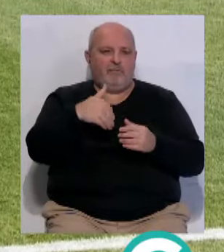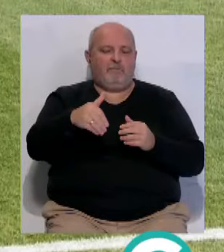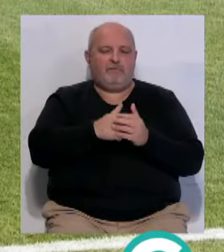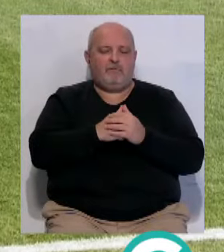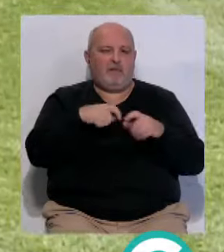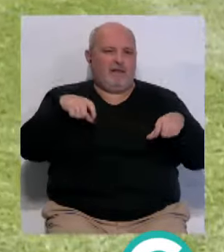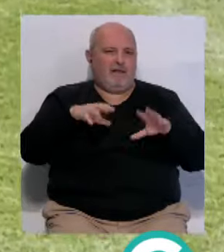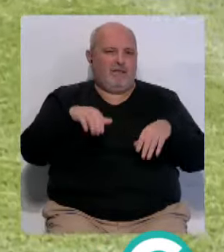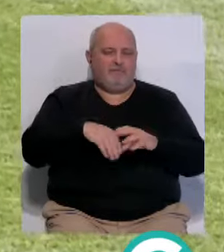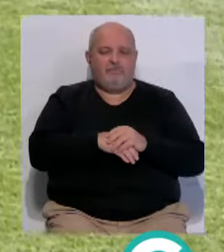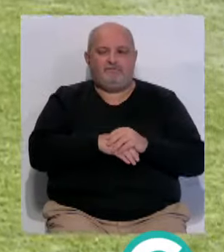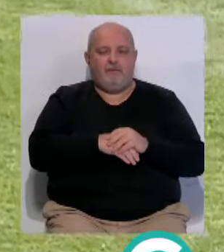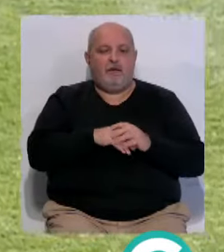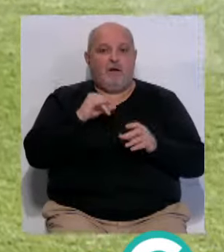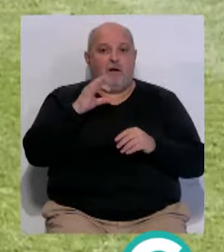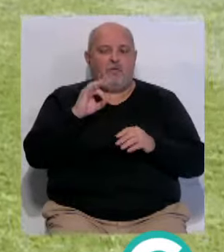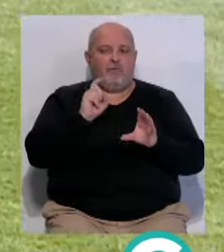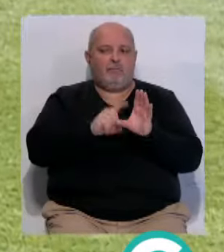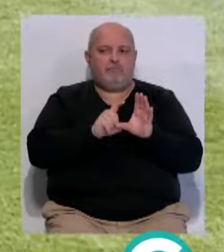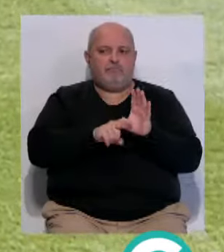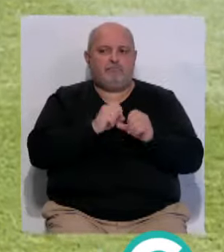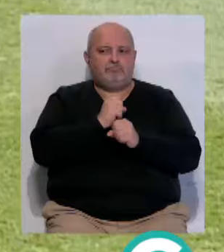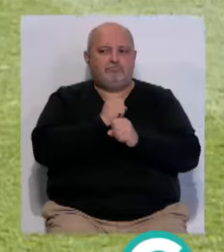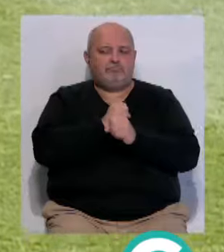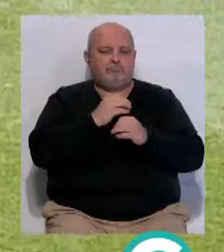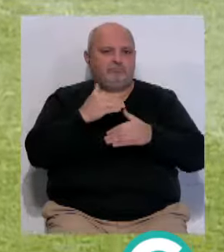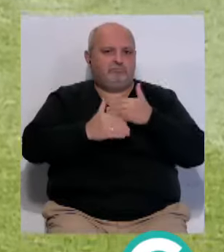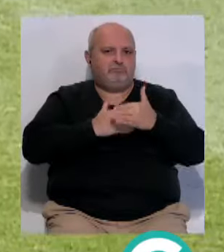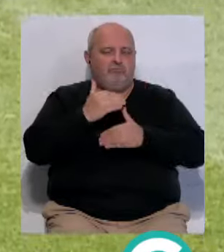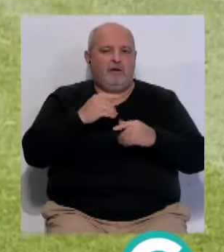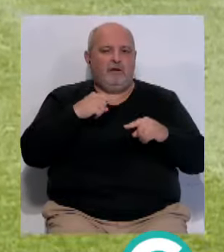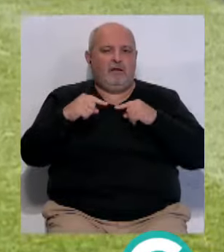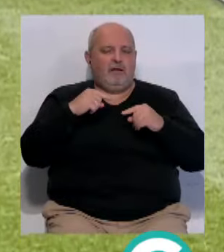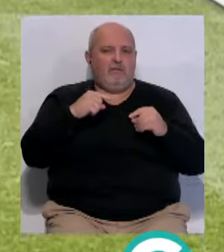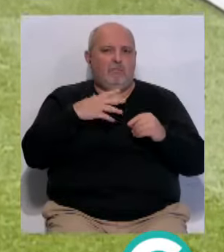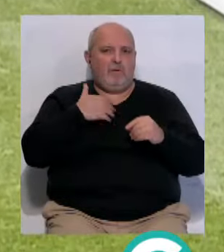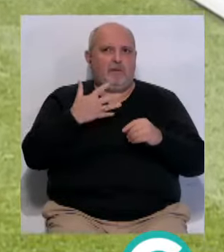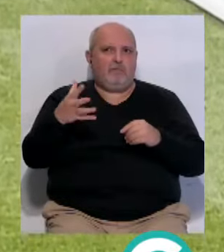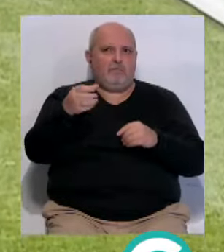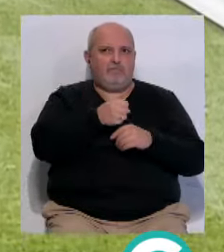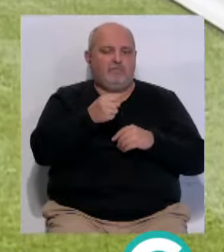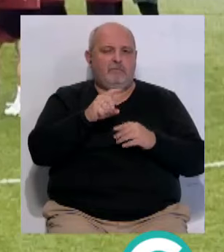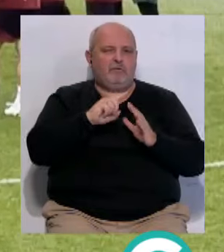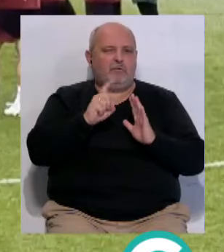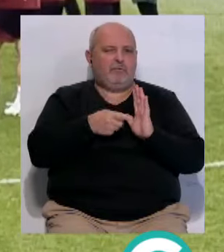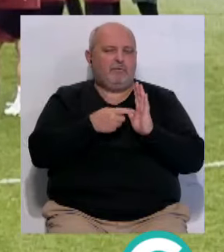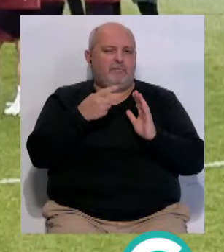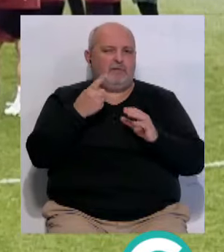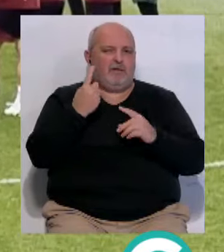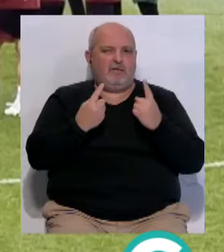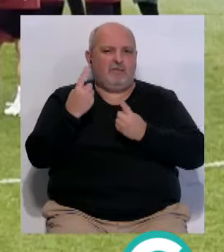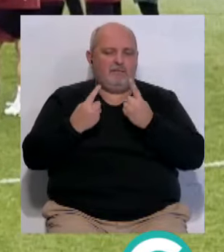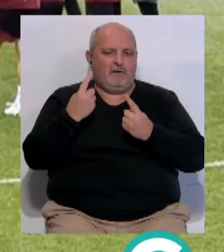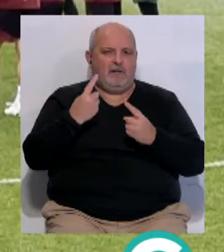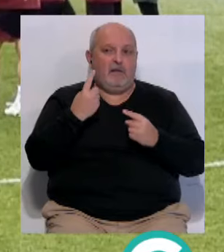domingo... ...en el Novo Mirandilla... ...Abraiano Campo... vuelto... ...a trabajar... ...con normalidad... ...y Sergio González... ...ha podido contar... ...con la totalidad... ...de sus